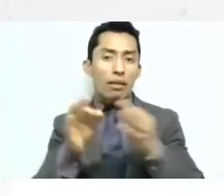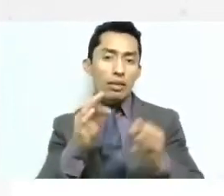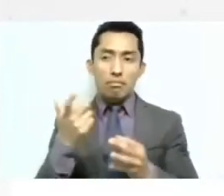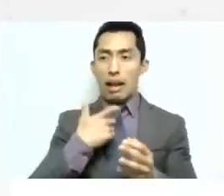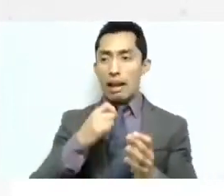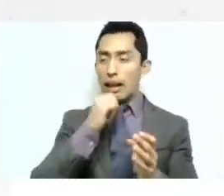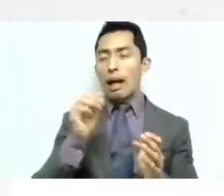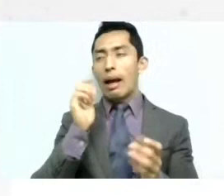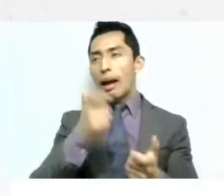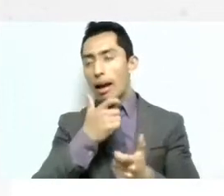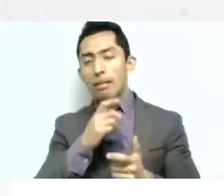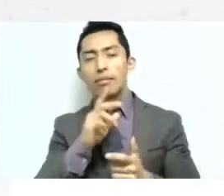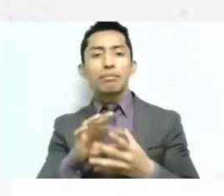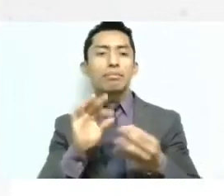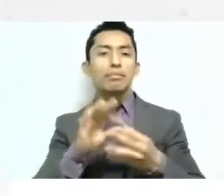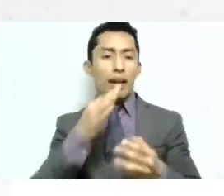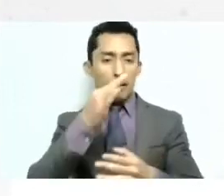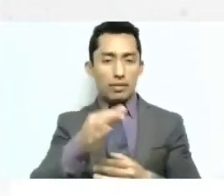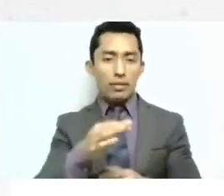Noemí por favor